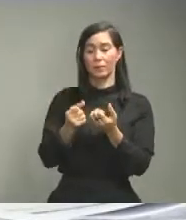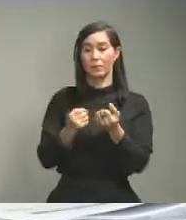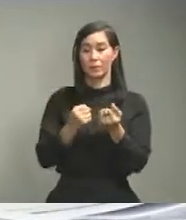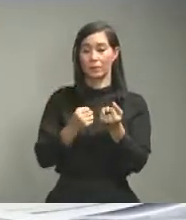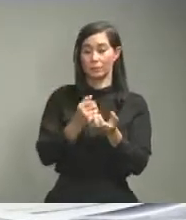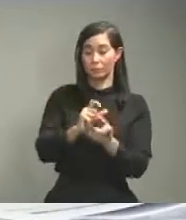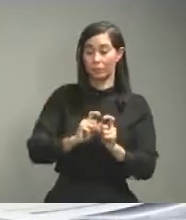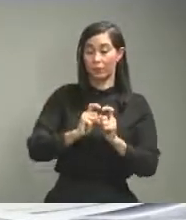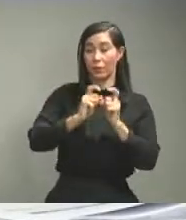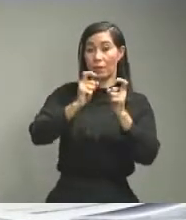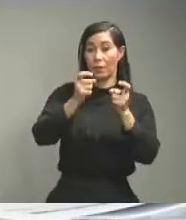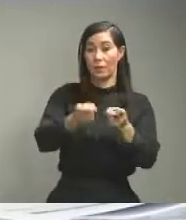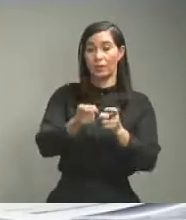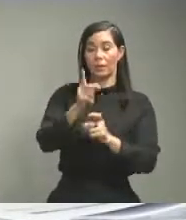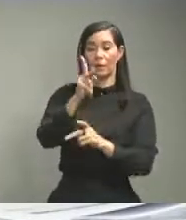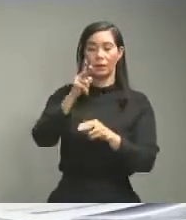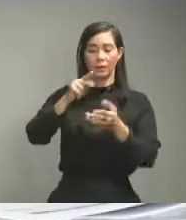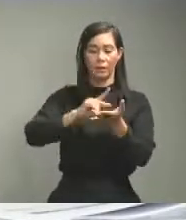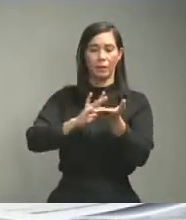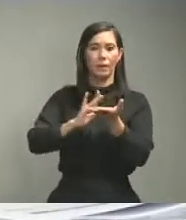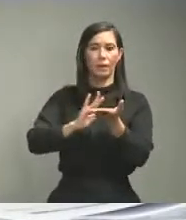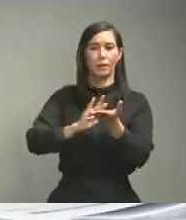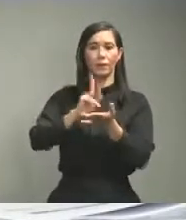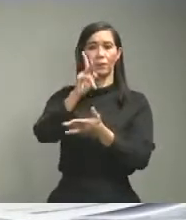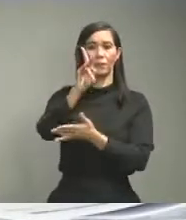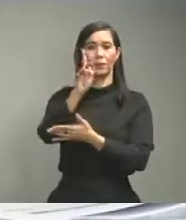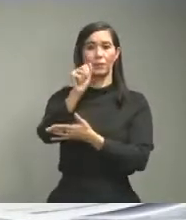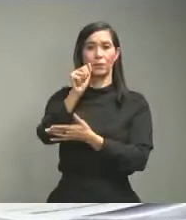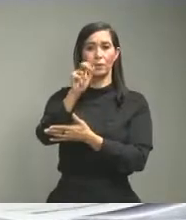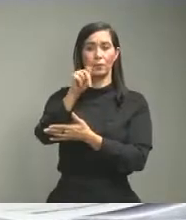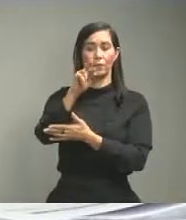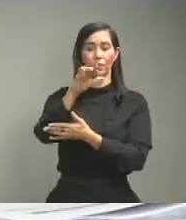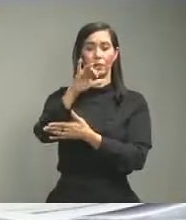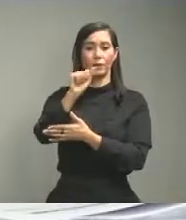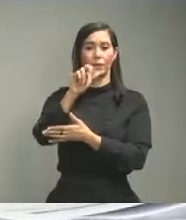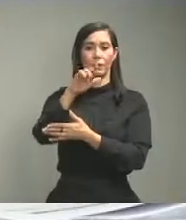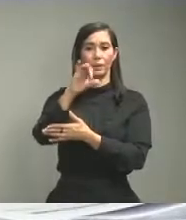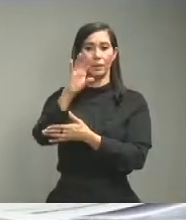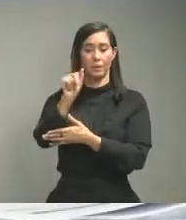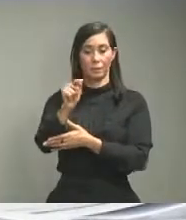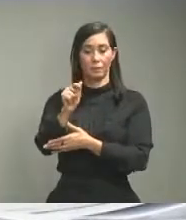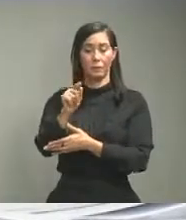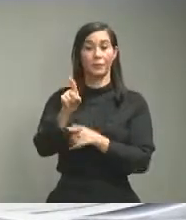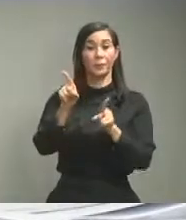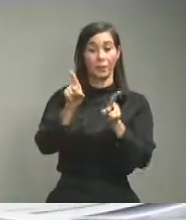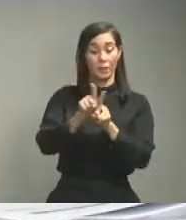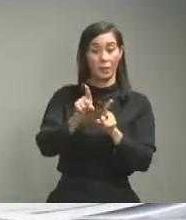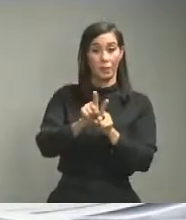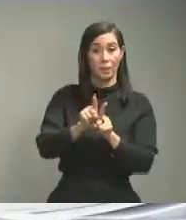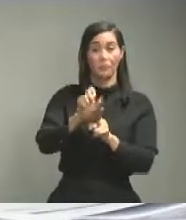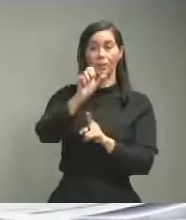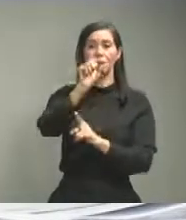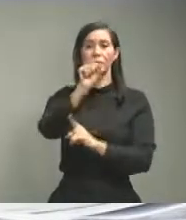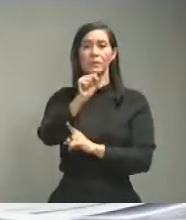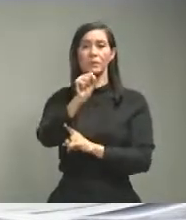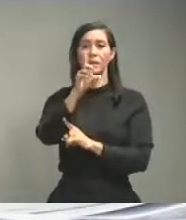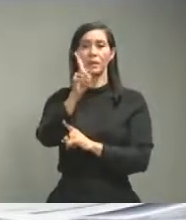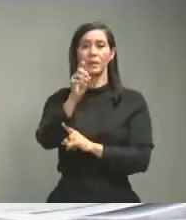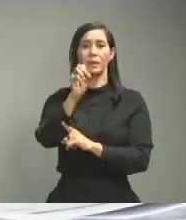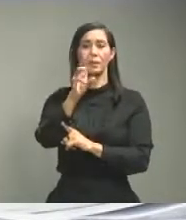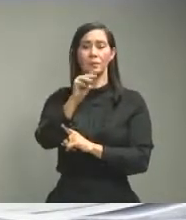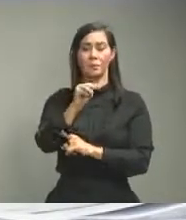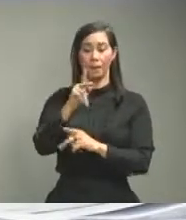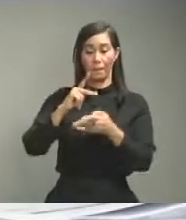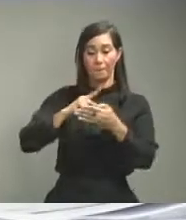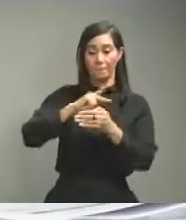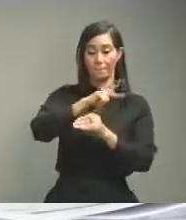Patias Rivas que ya ha sido habilitado y la llegada de insumos para SEDIMAD, Plaza de la Salud y